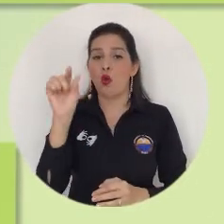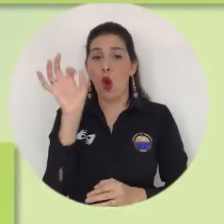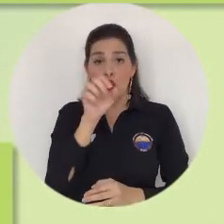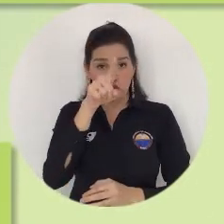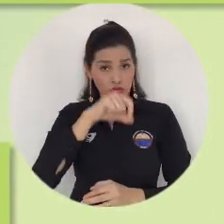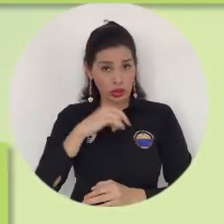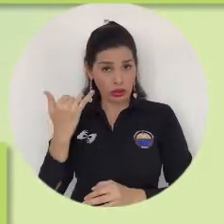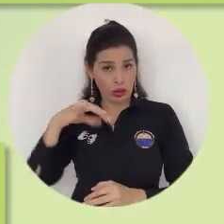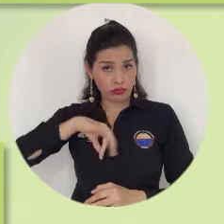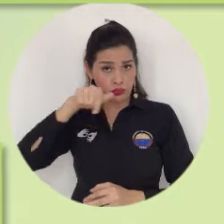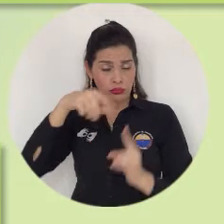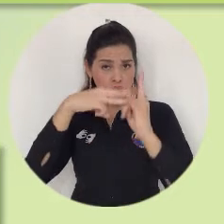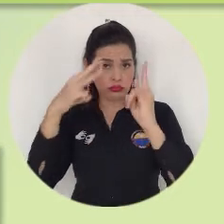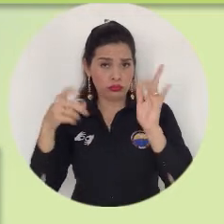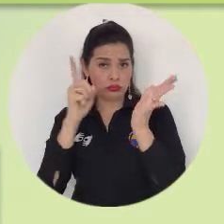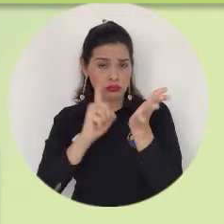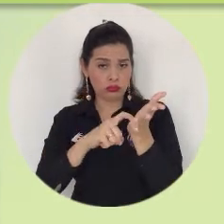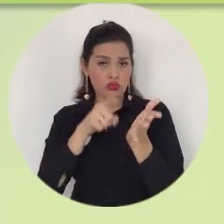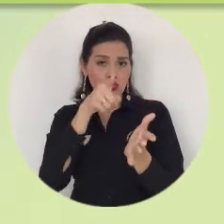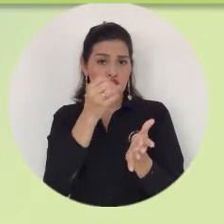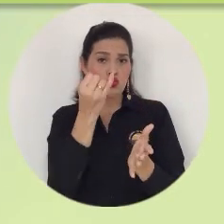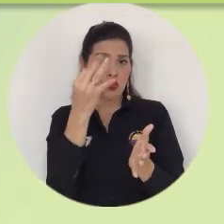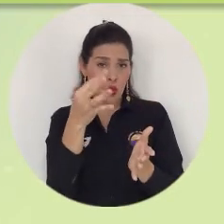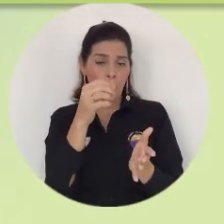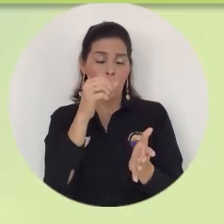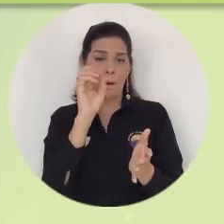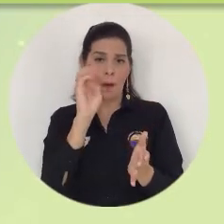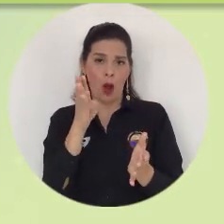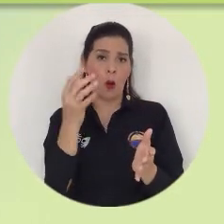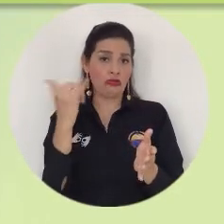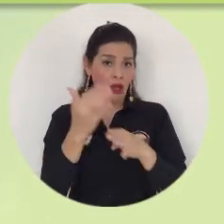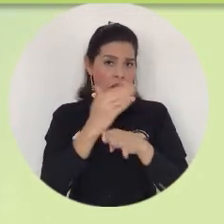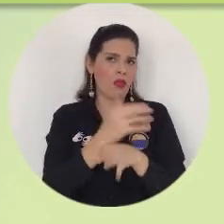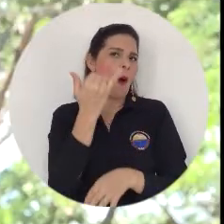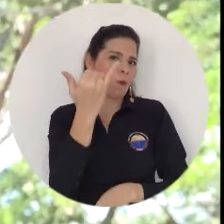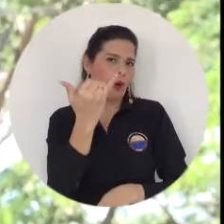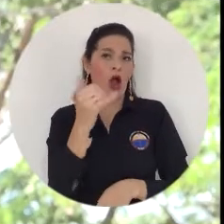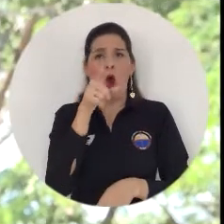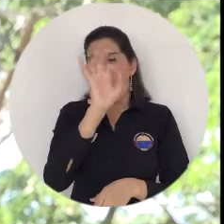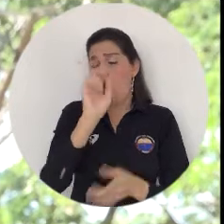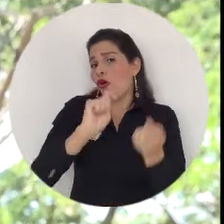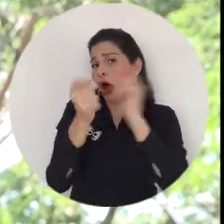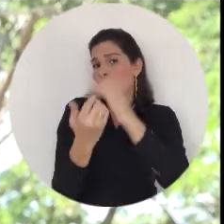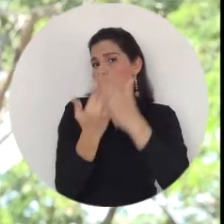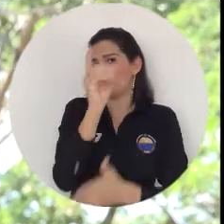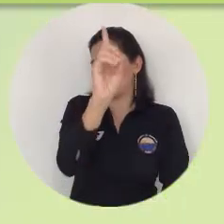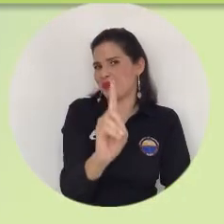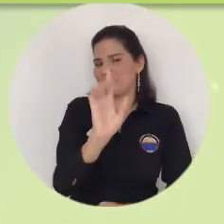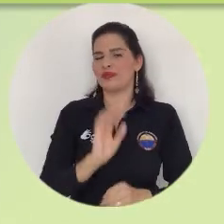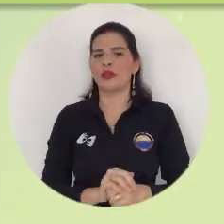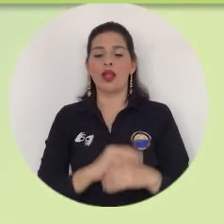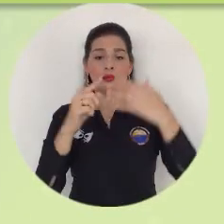escojas la entidad bancaria, te aparecerá el número de la cuenta. Si deseas cambiarla, lo puedes hacer. Sexto, deberás